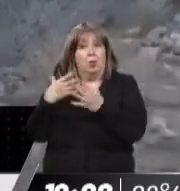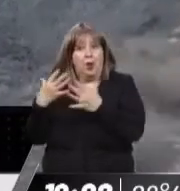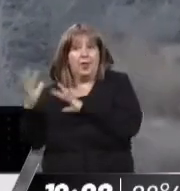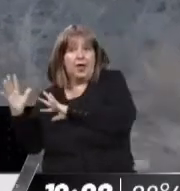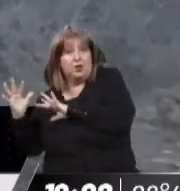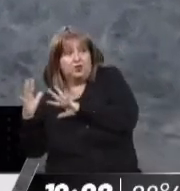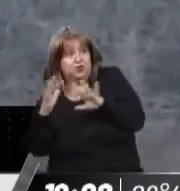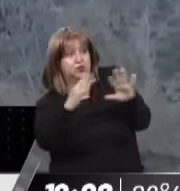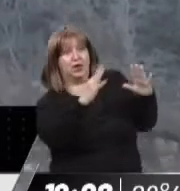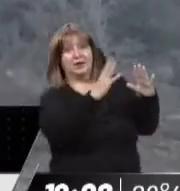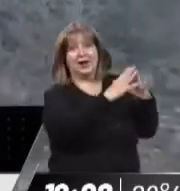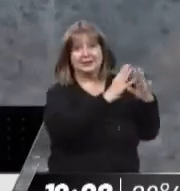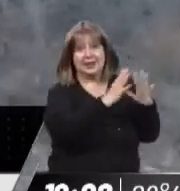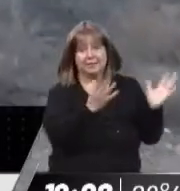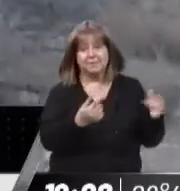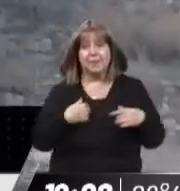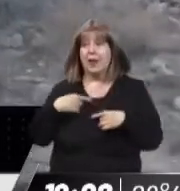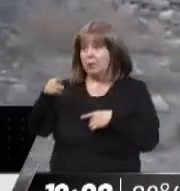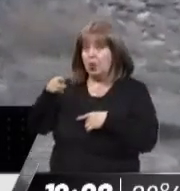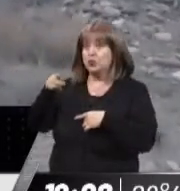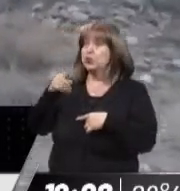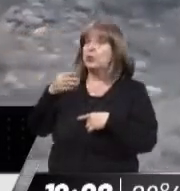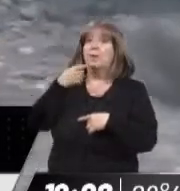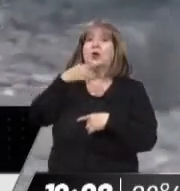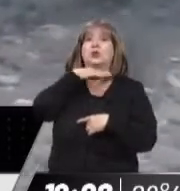certeza de que estén extintas estas llamas. Ni siquiera ahí donde estás vos.